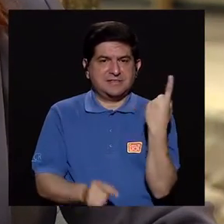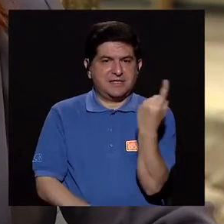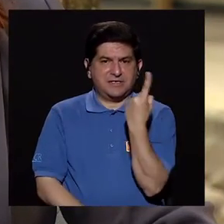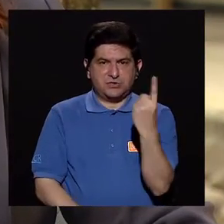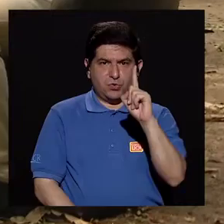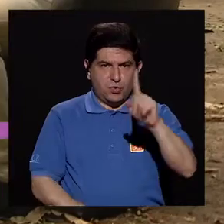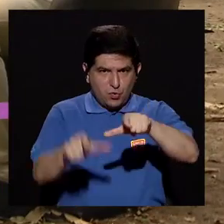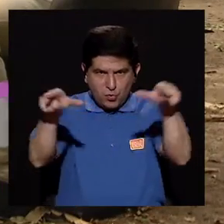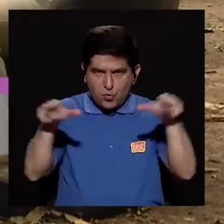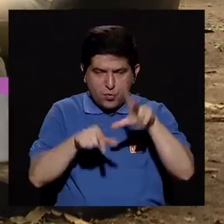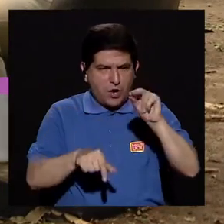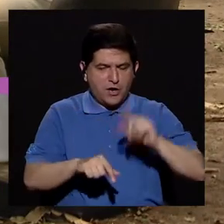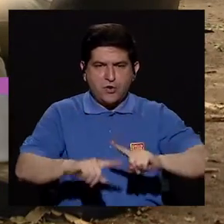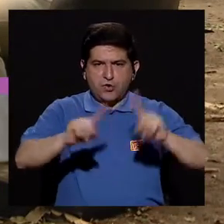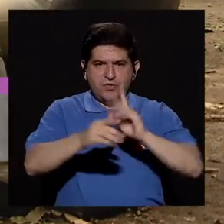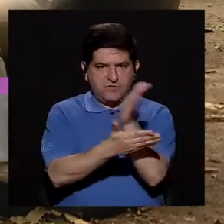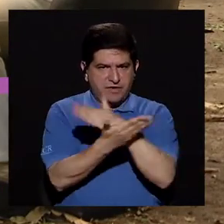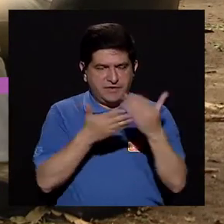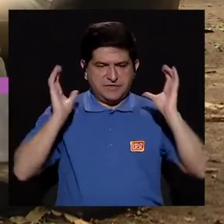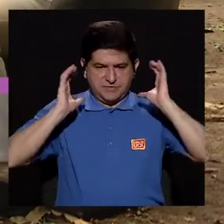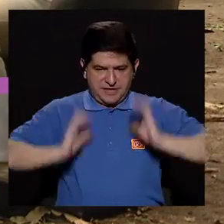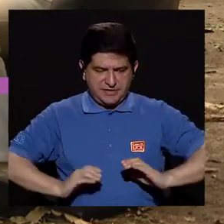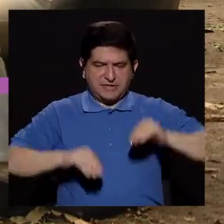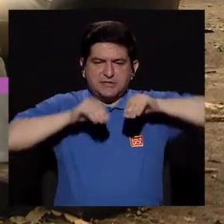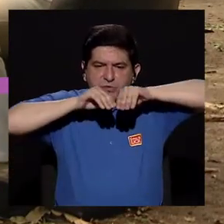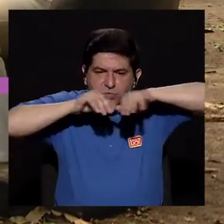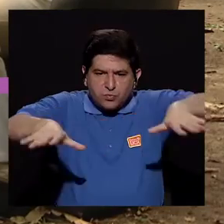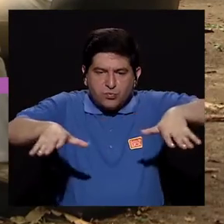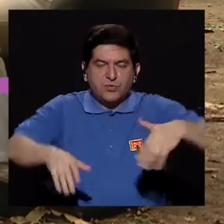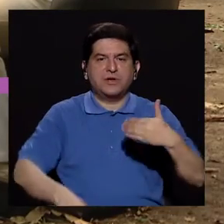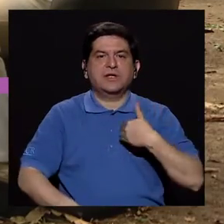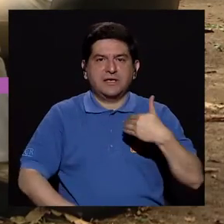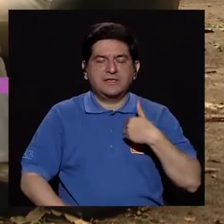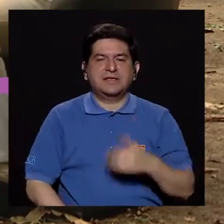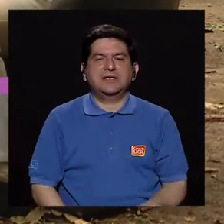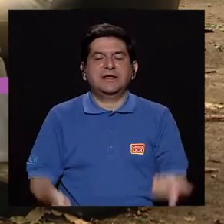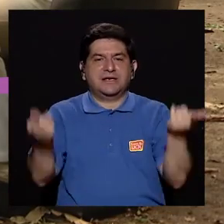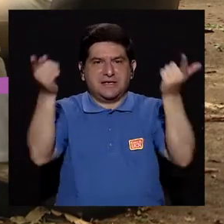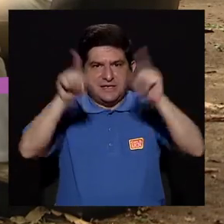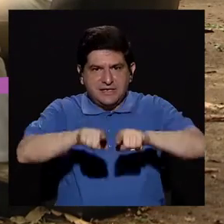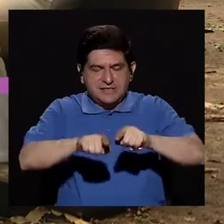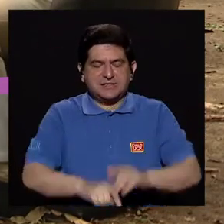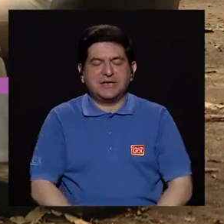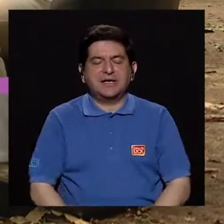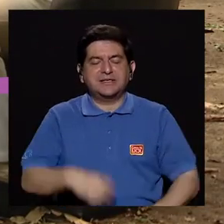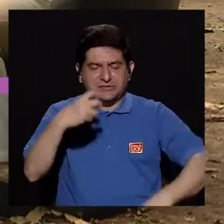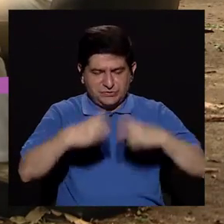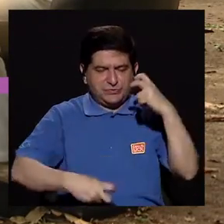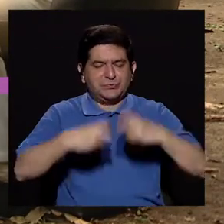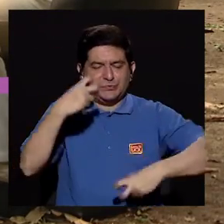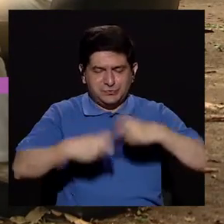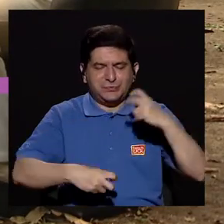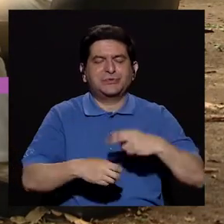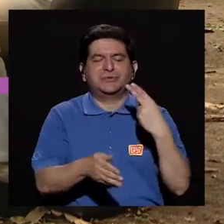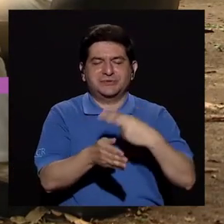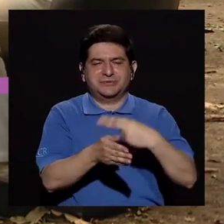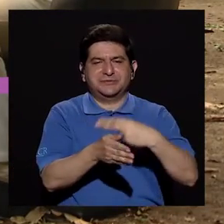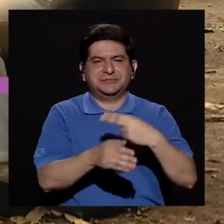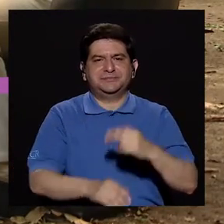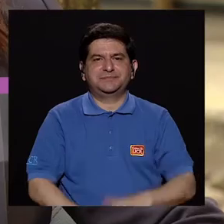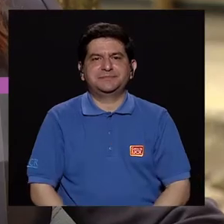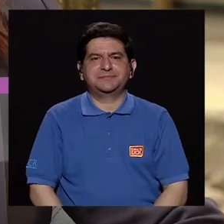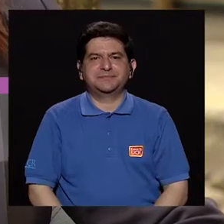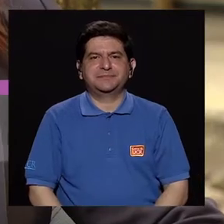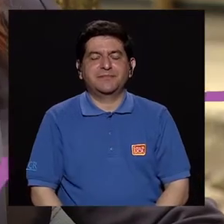solo se quedó ahí donde está, sino que se fue para otros órganos en el cuerpo y es ahí donde tenemos la mayor problemática nosotros en el hospital.